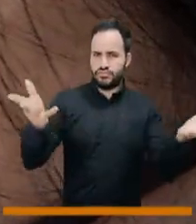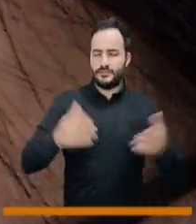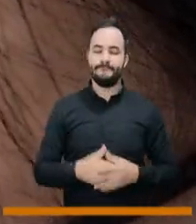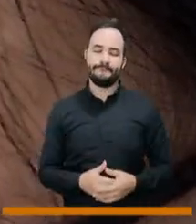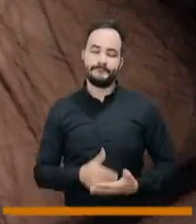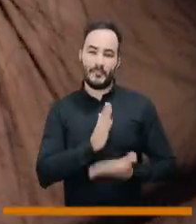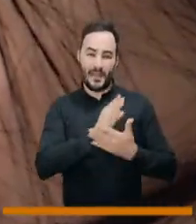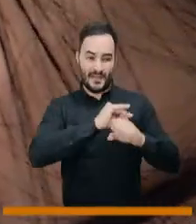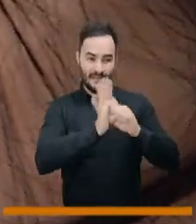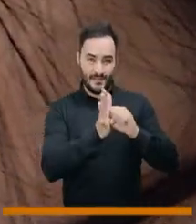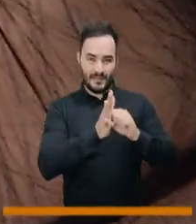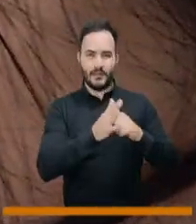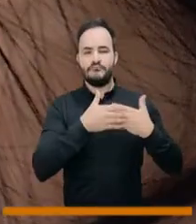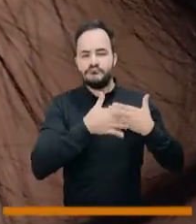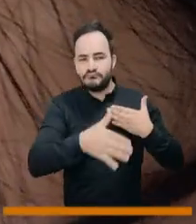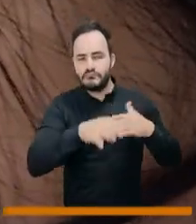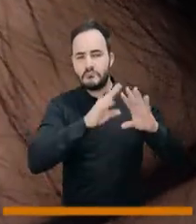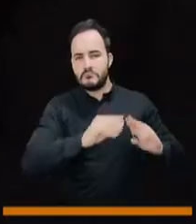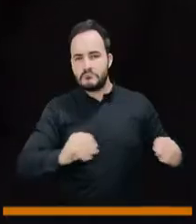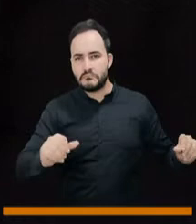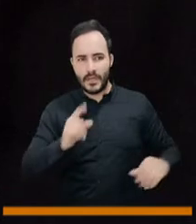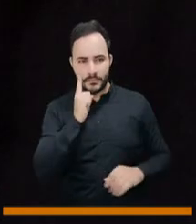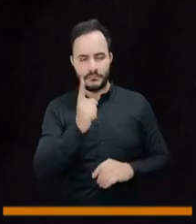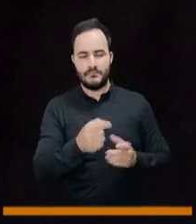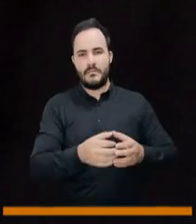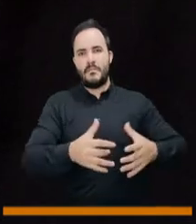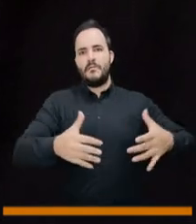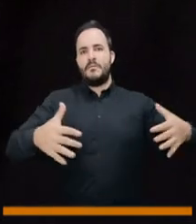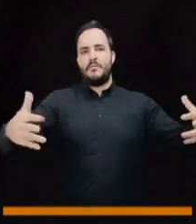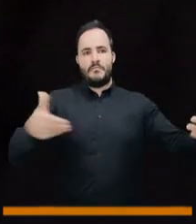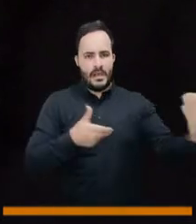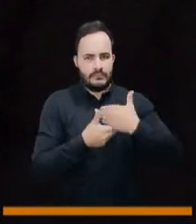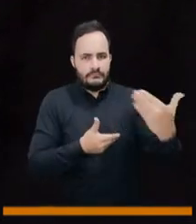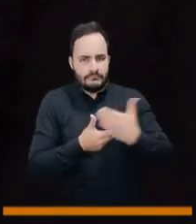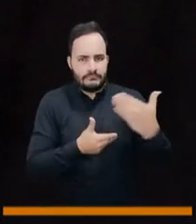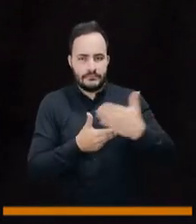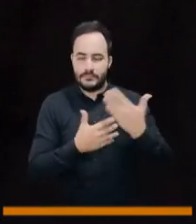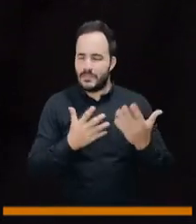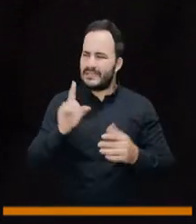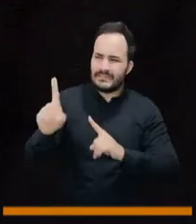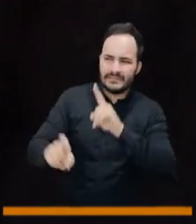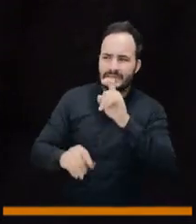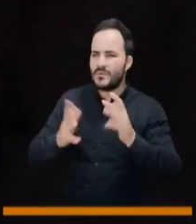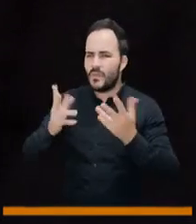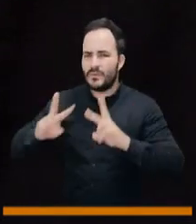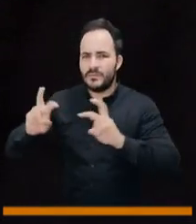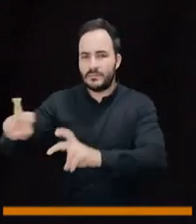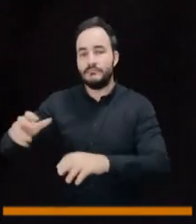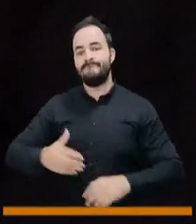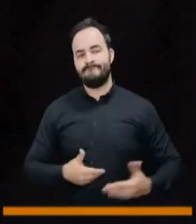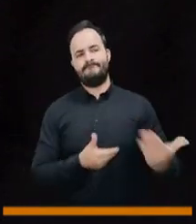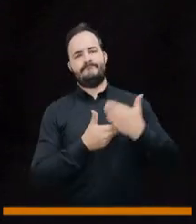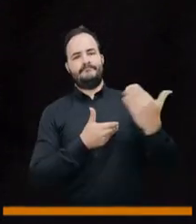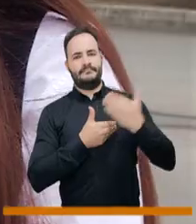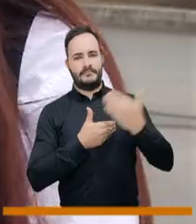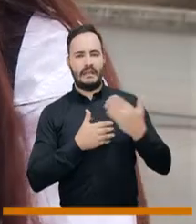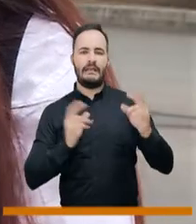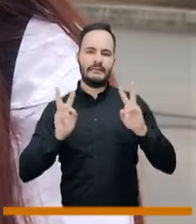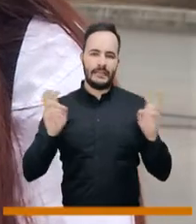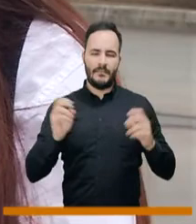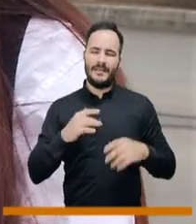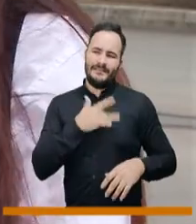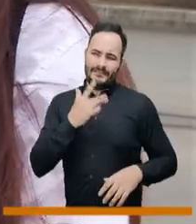Desafortunadamente por la pandemia vimos un aumento en el número de consultas, uno como les decía, por todos esos factores psicosociales adversos que desarrollaron